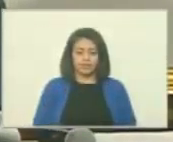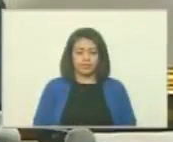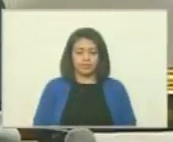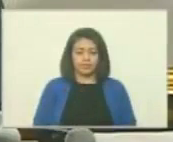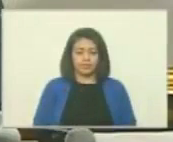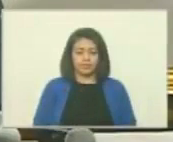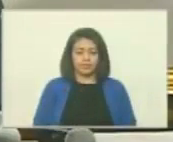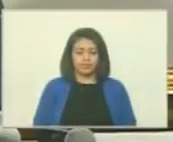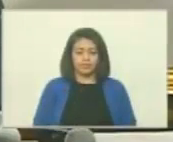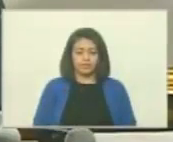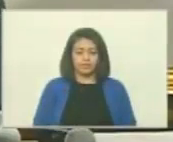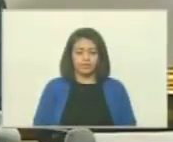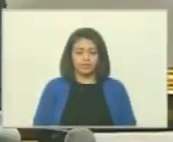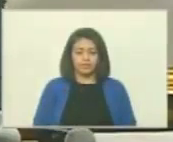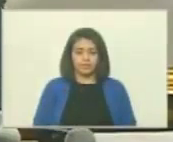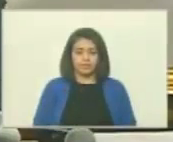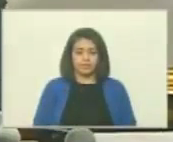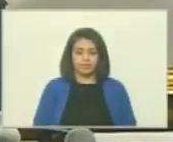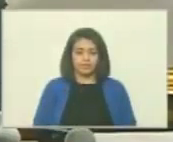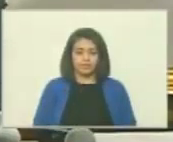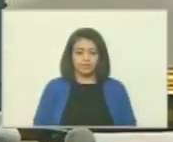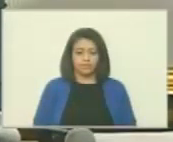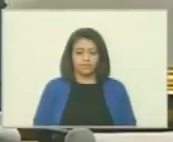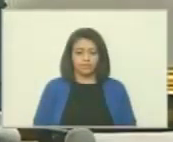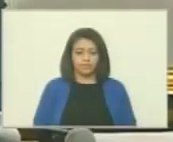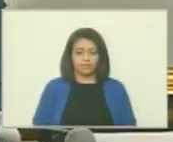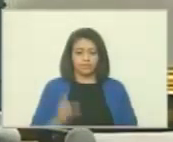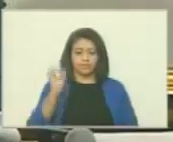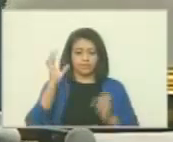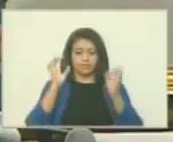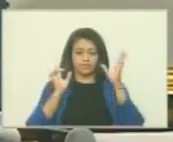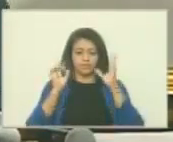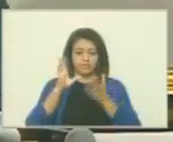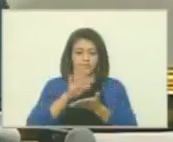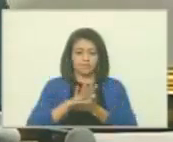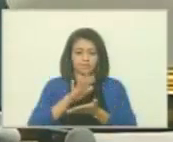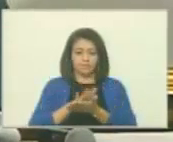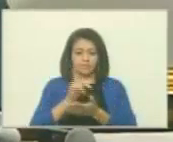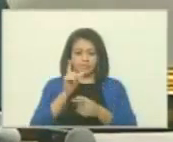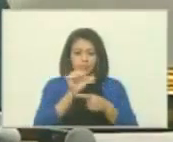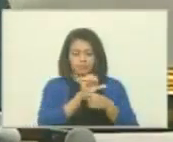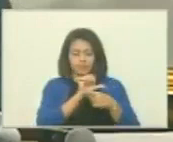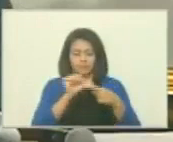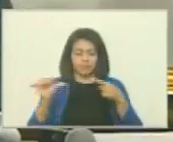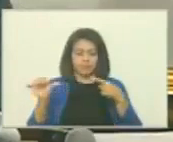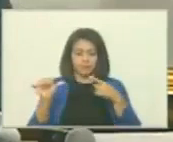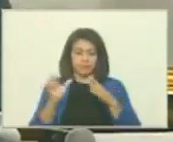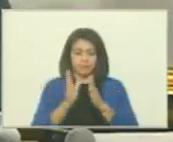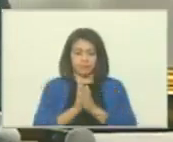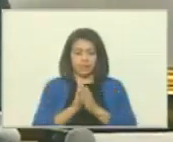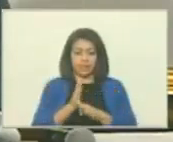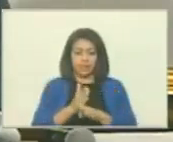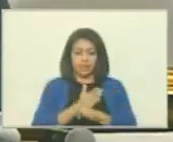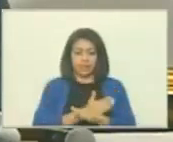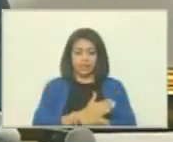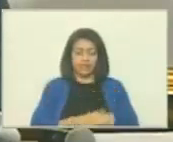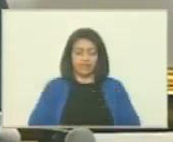Sí, sí, sí, sí, Hasta inventamos un cateterismo para estar tranquilo una semana con un cateterismo ángel.